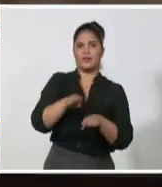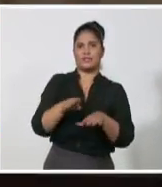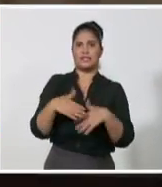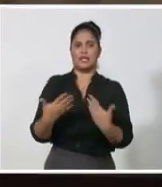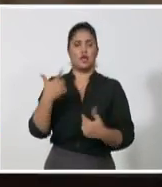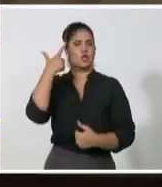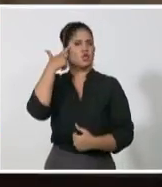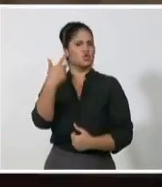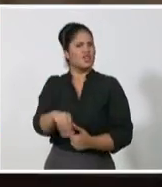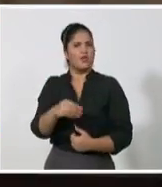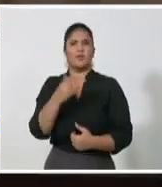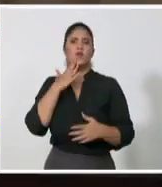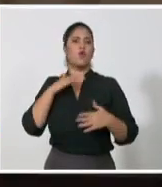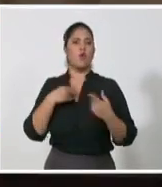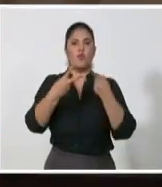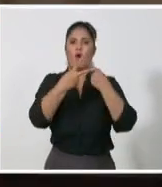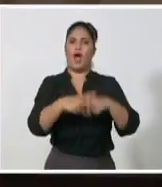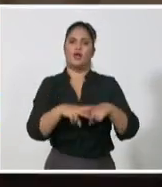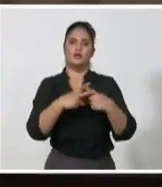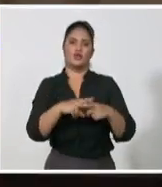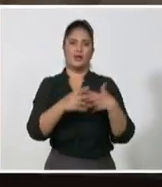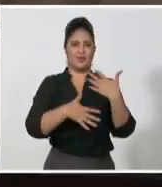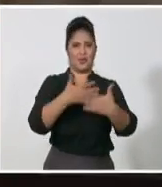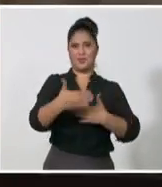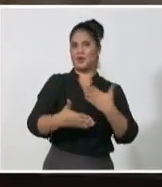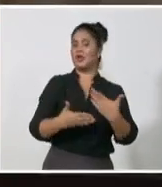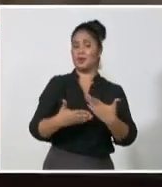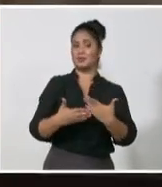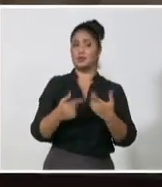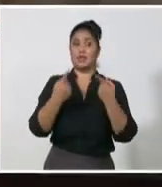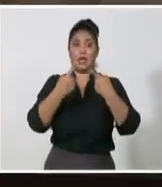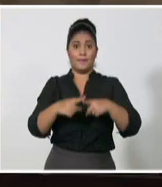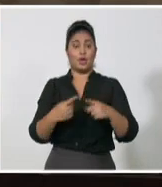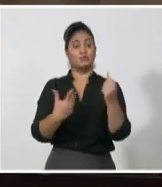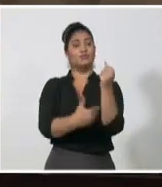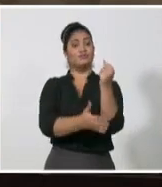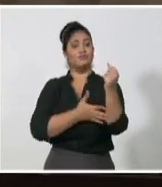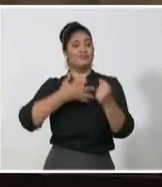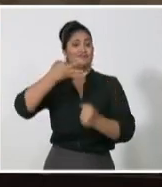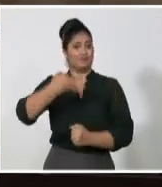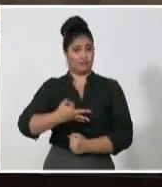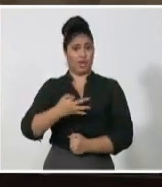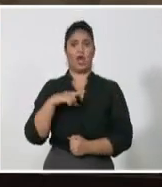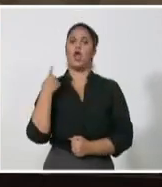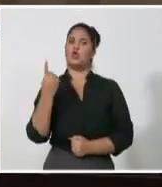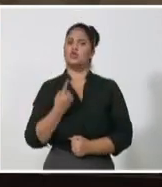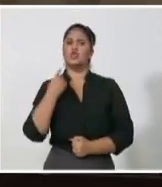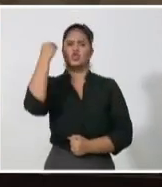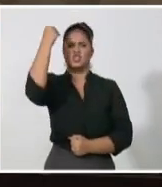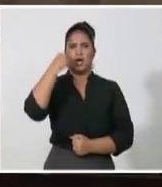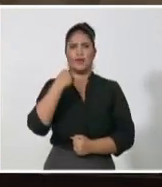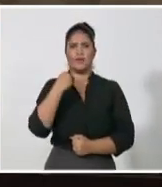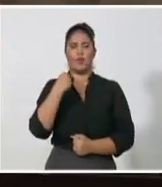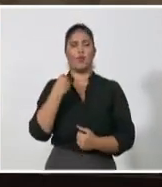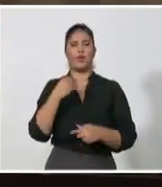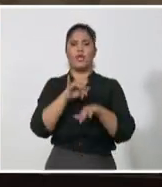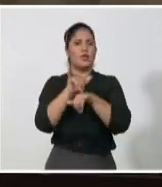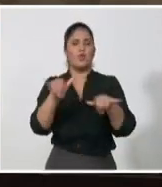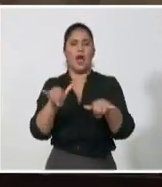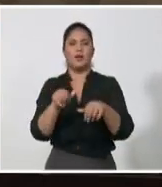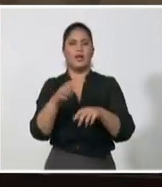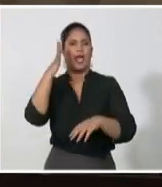Y la ejemplaridad creíble, verdadera, es esa, donde somos capaces de sacrificar